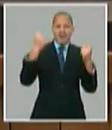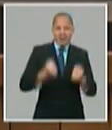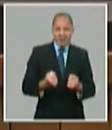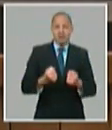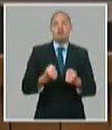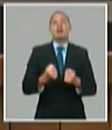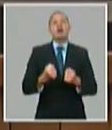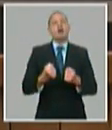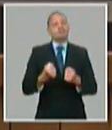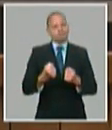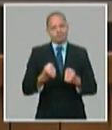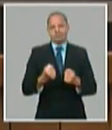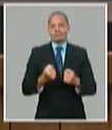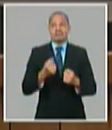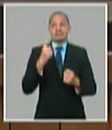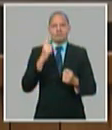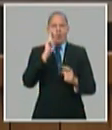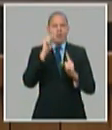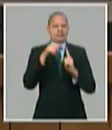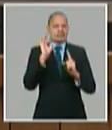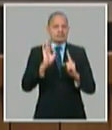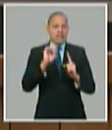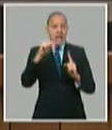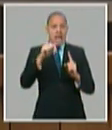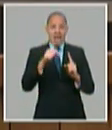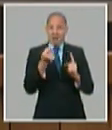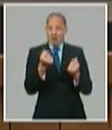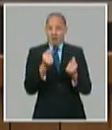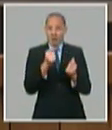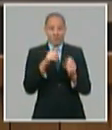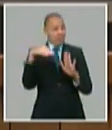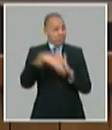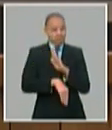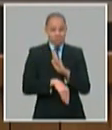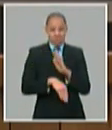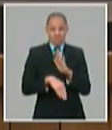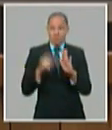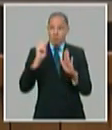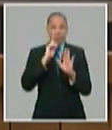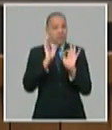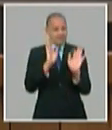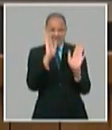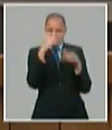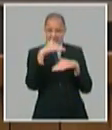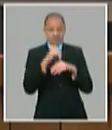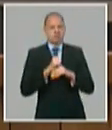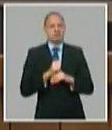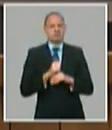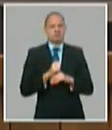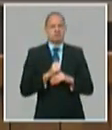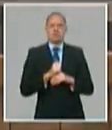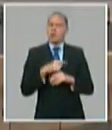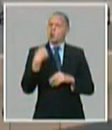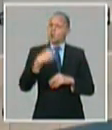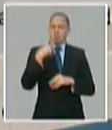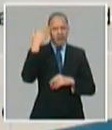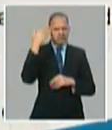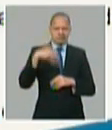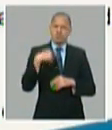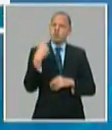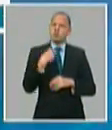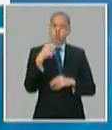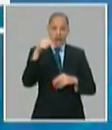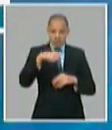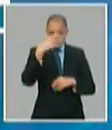que ha intentado matarnos prácticamente a oficiar la economía se aprobaron 29 proyectos de inversión